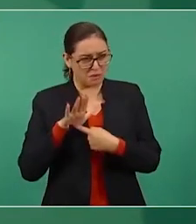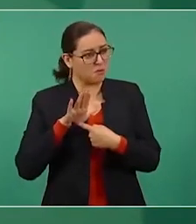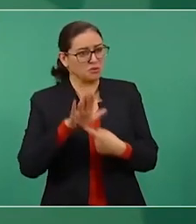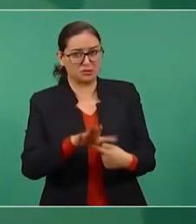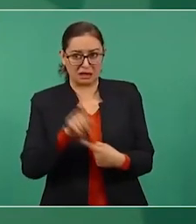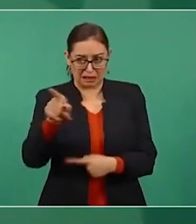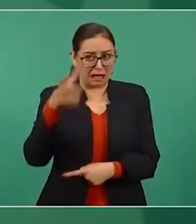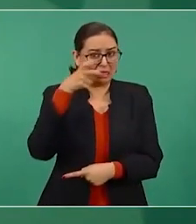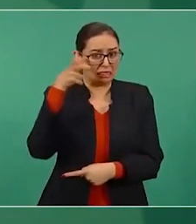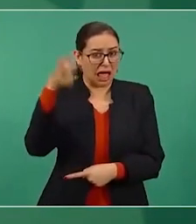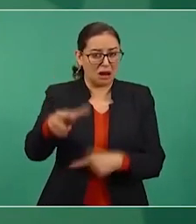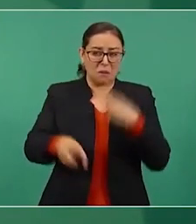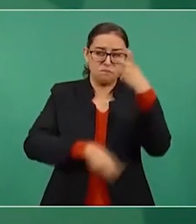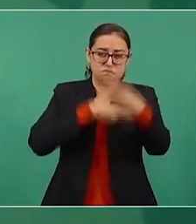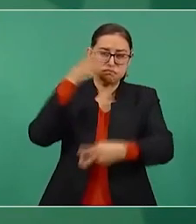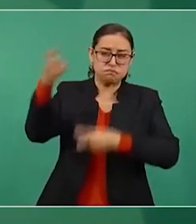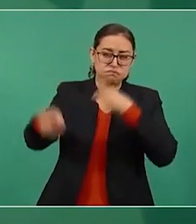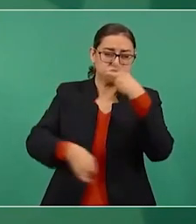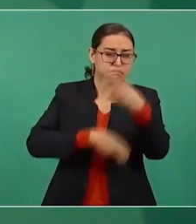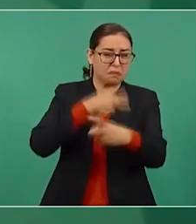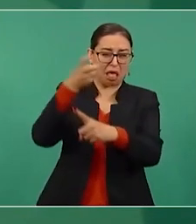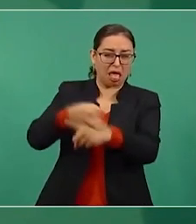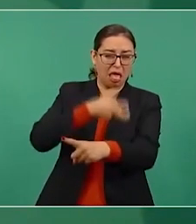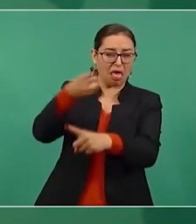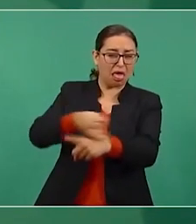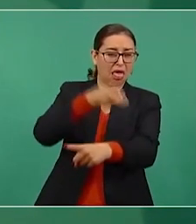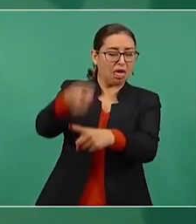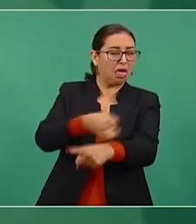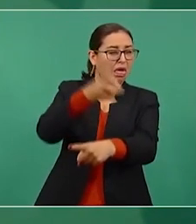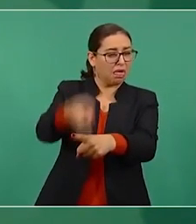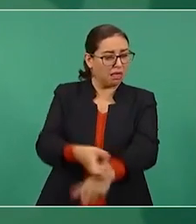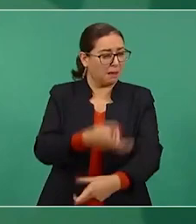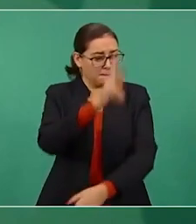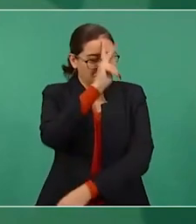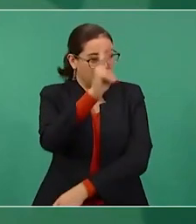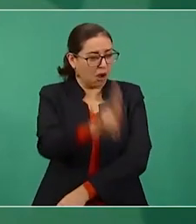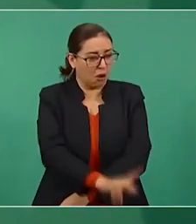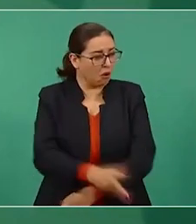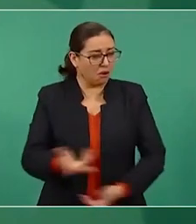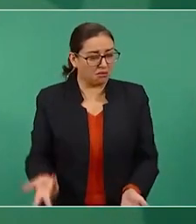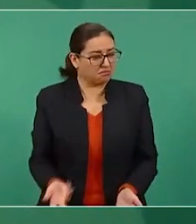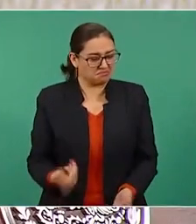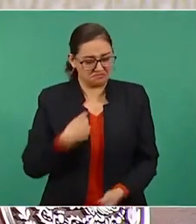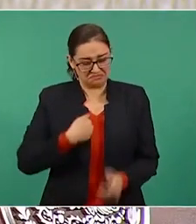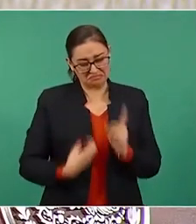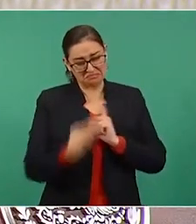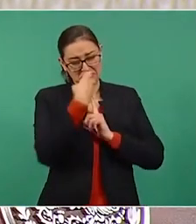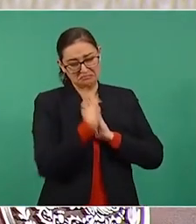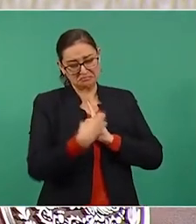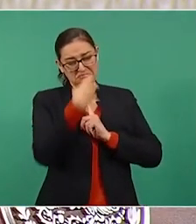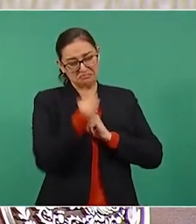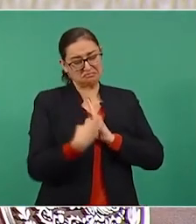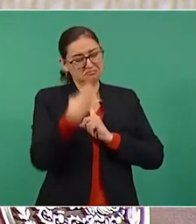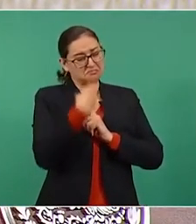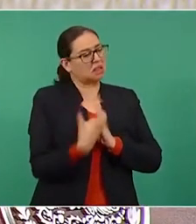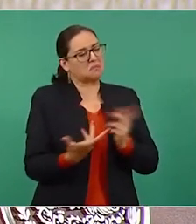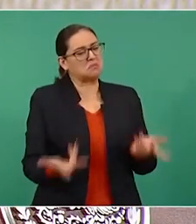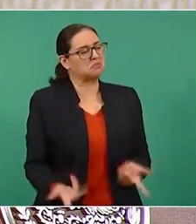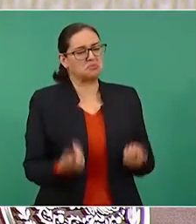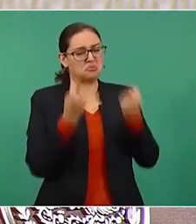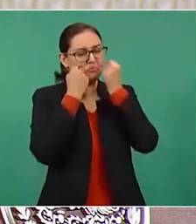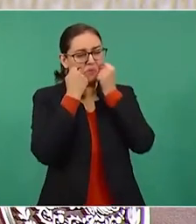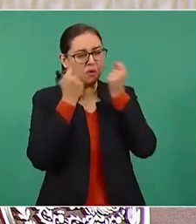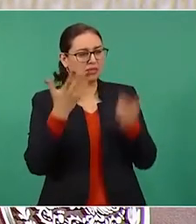Yo tengo tranquila mi conciencia, ese es el tribunal que más